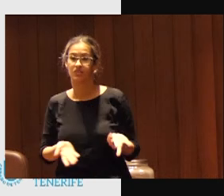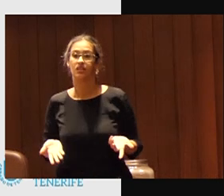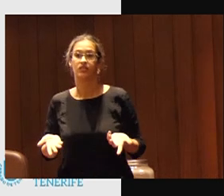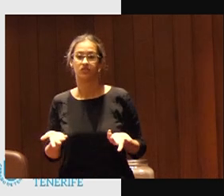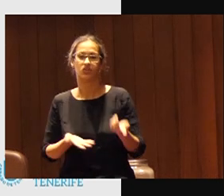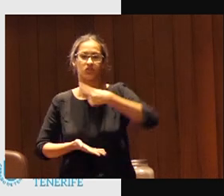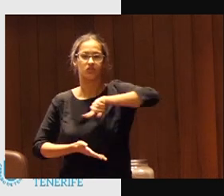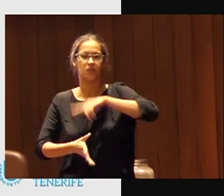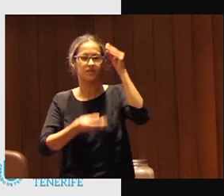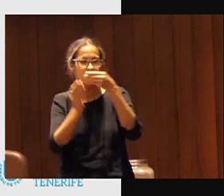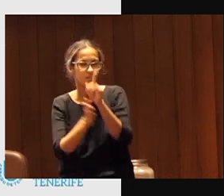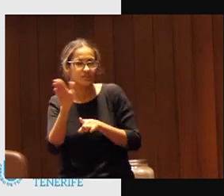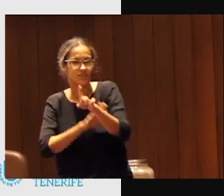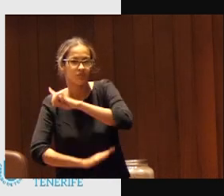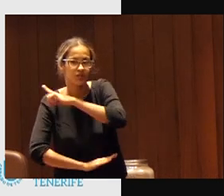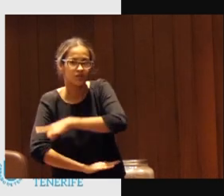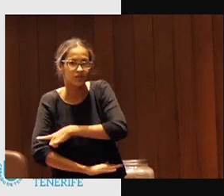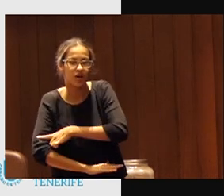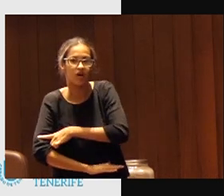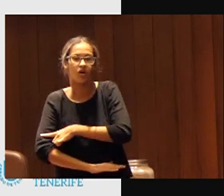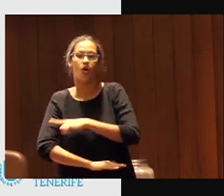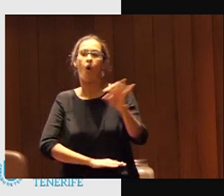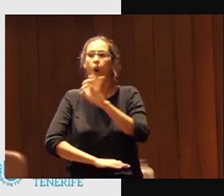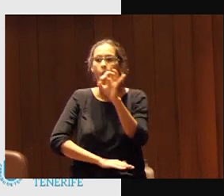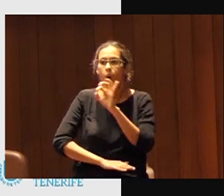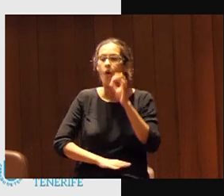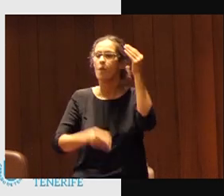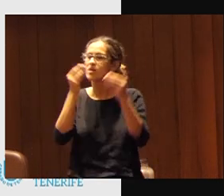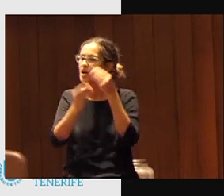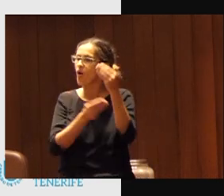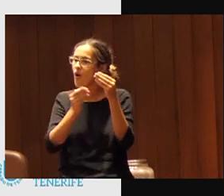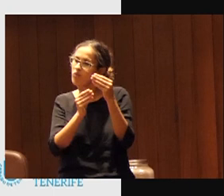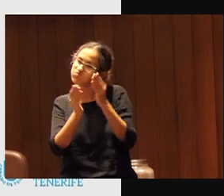en el desarrollo deportivo? ¿en la destreza técnica? ¿o estamos pensando en otra cosa?